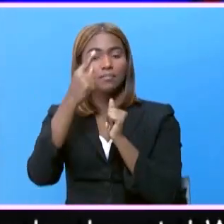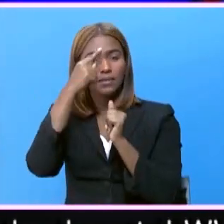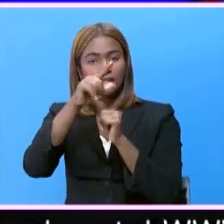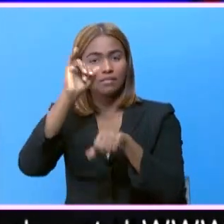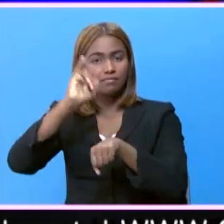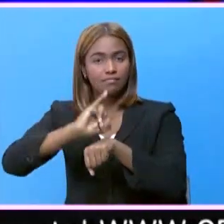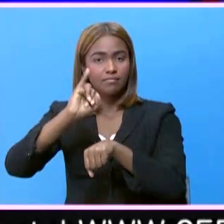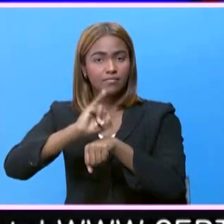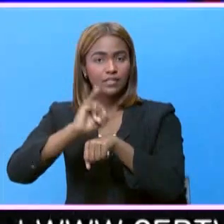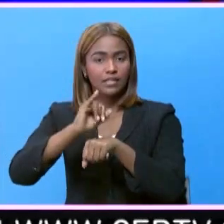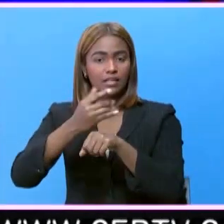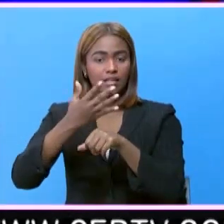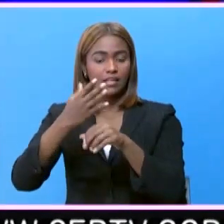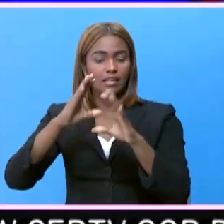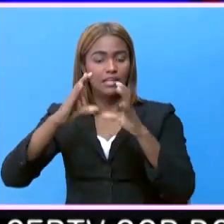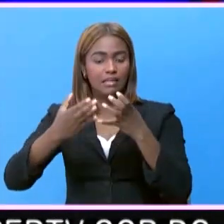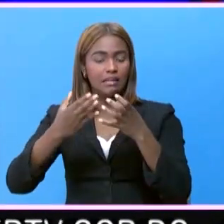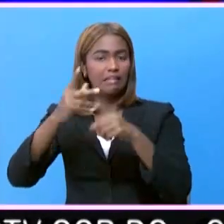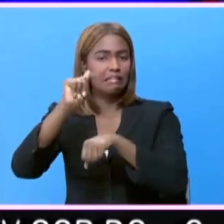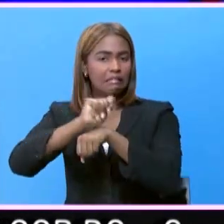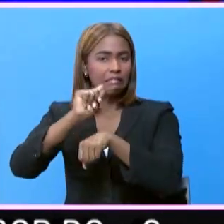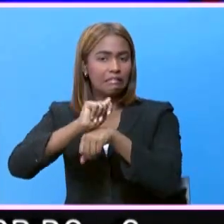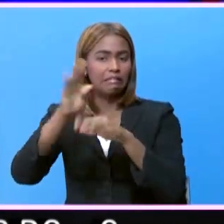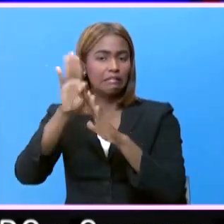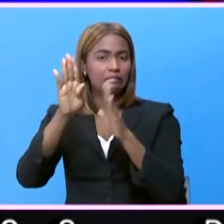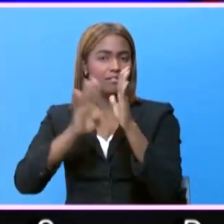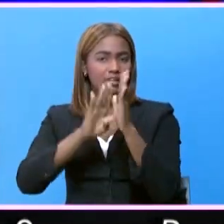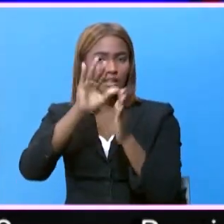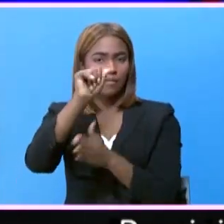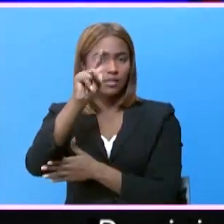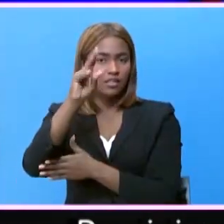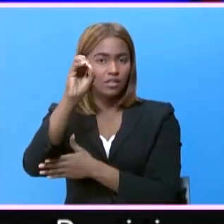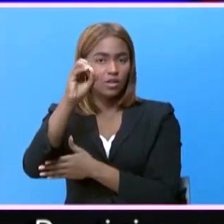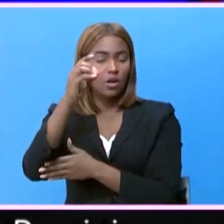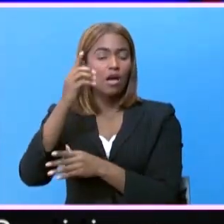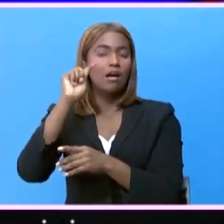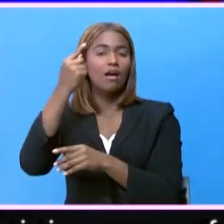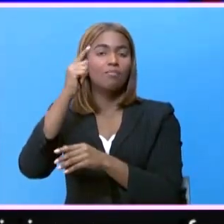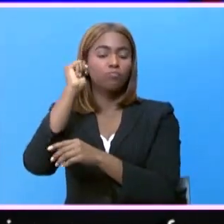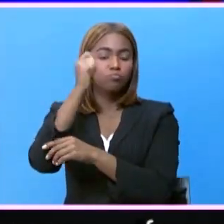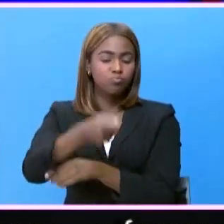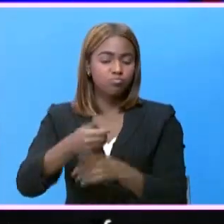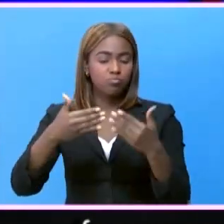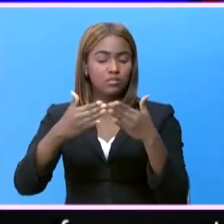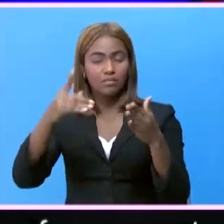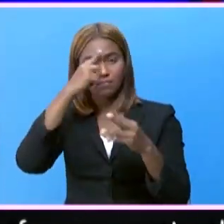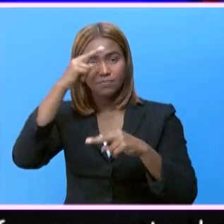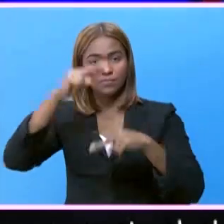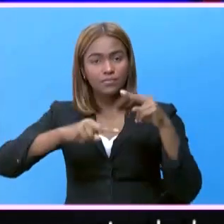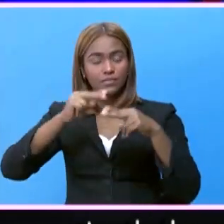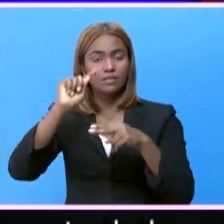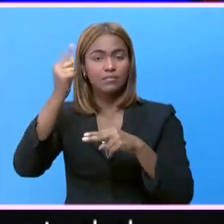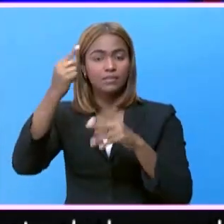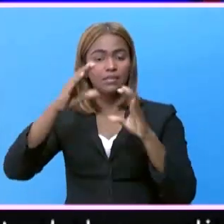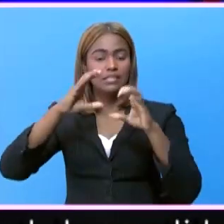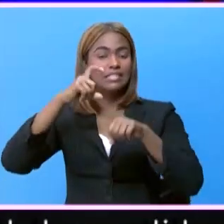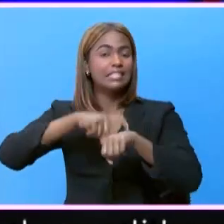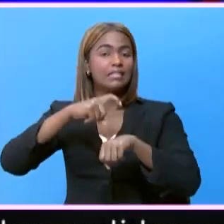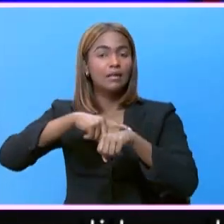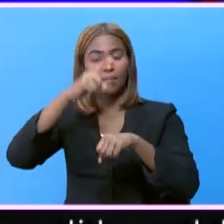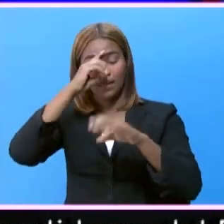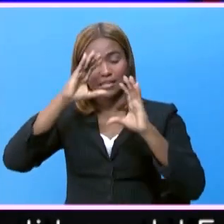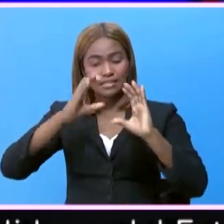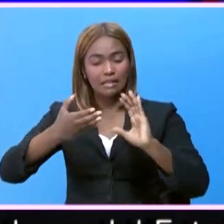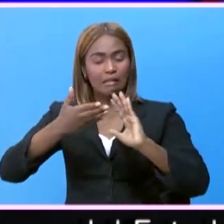de la Iglesia Templo Bíblico Capotillo, se realizó el primer picazo para la construcción de la primera etapa de un